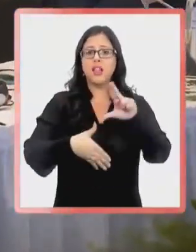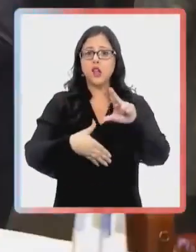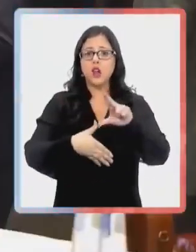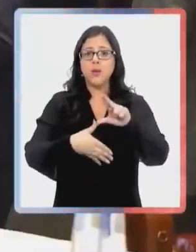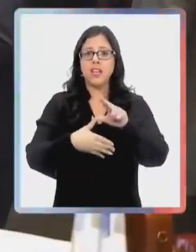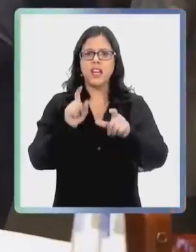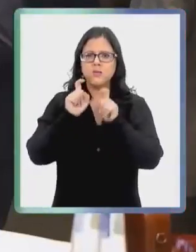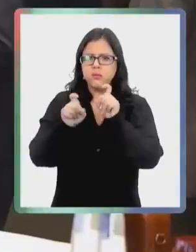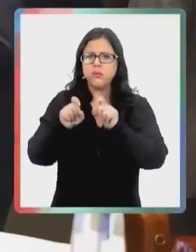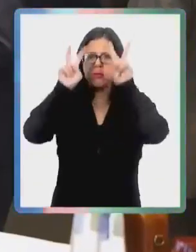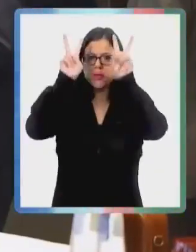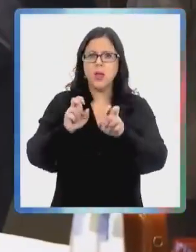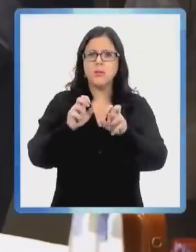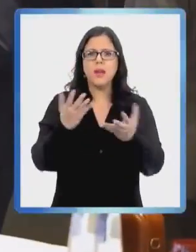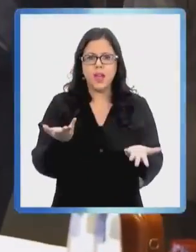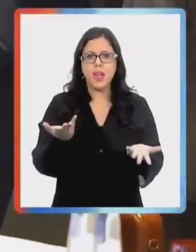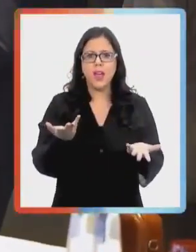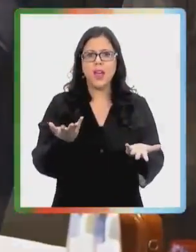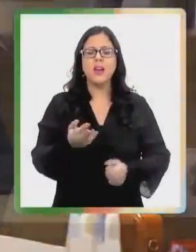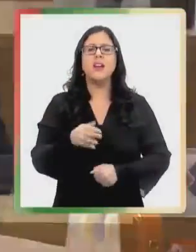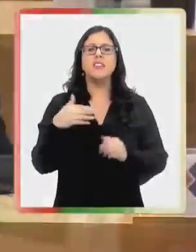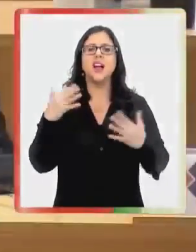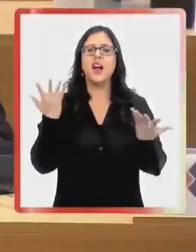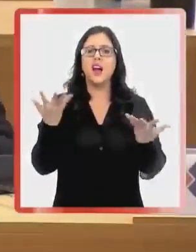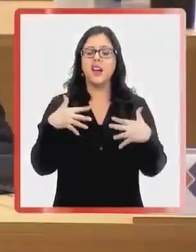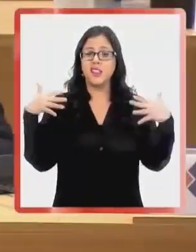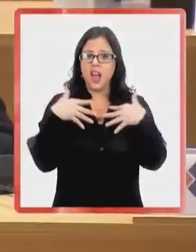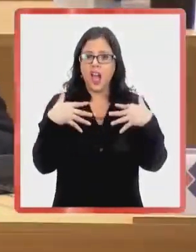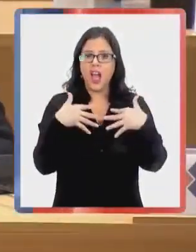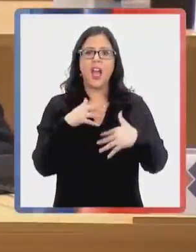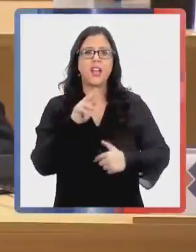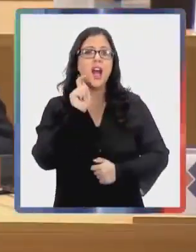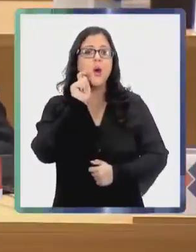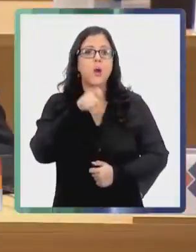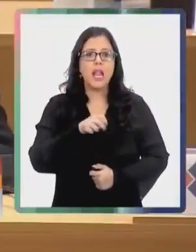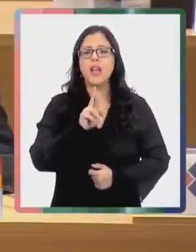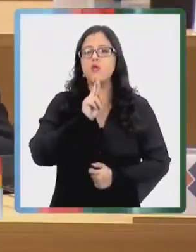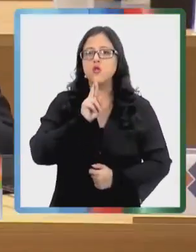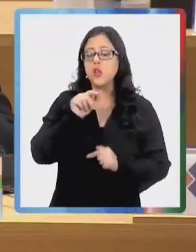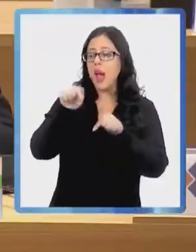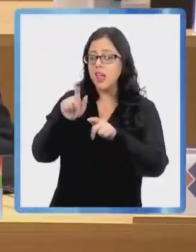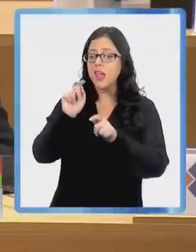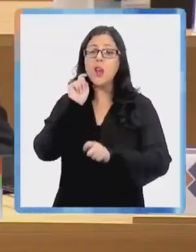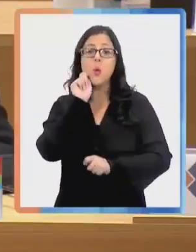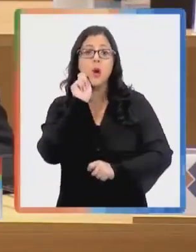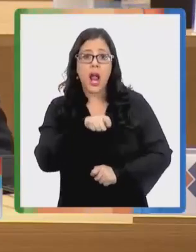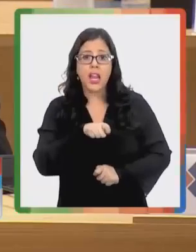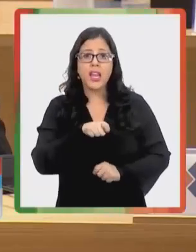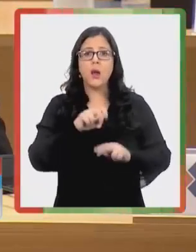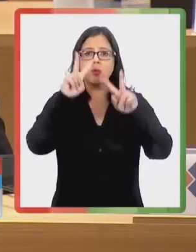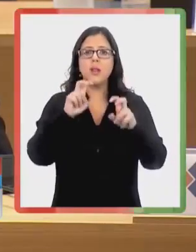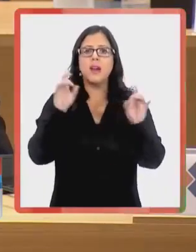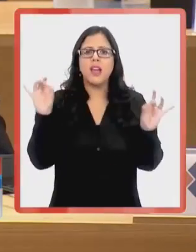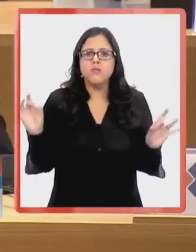claridad la invasión de Rusia a Ucrania. Lo que sucede en Ucrania es una guerra de agresión